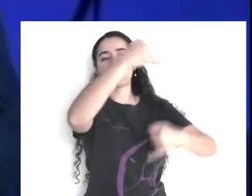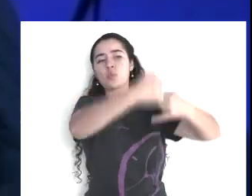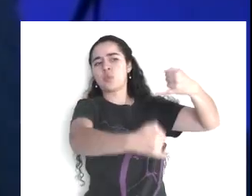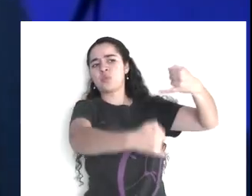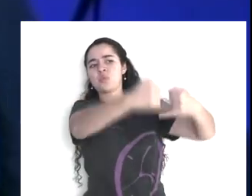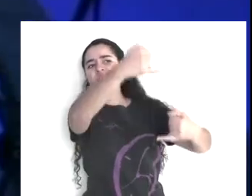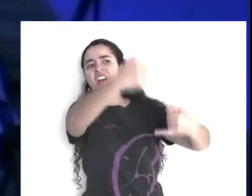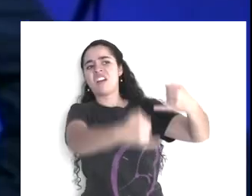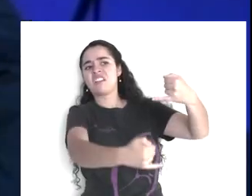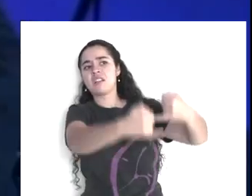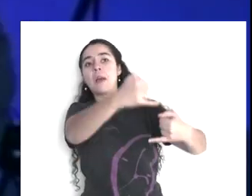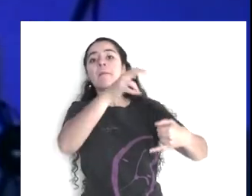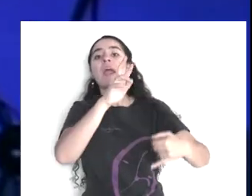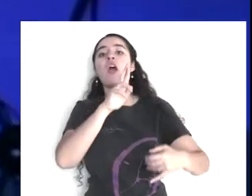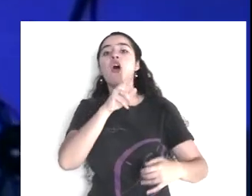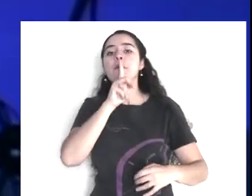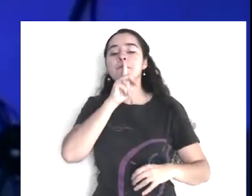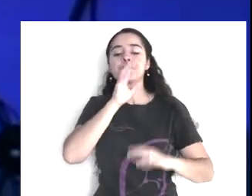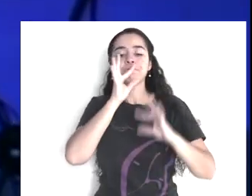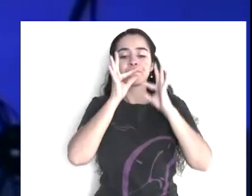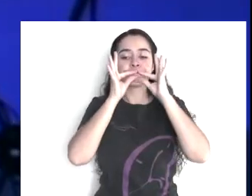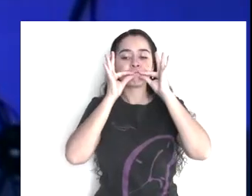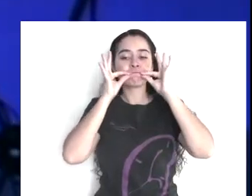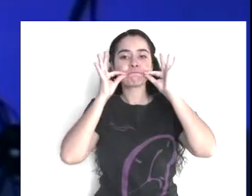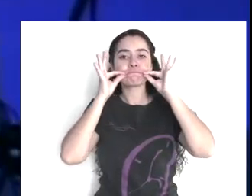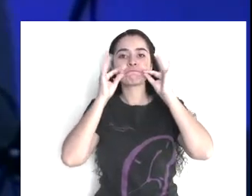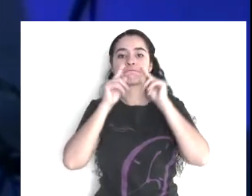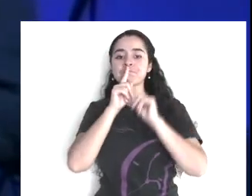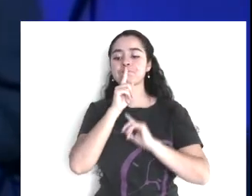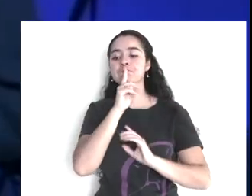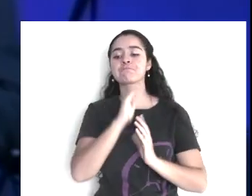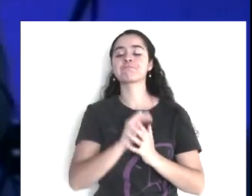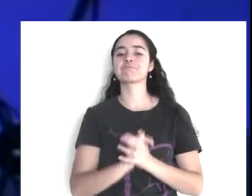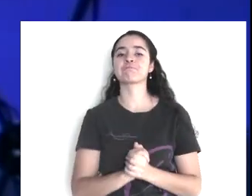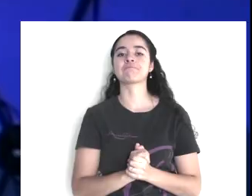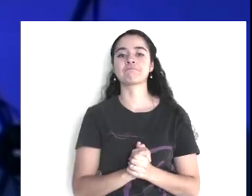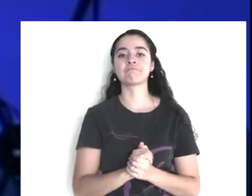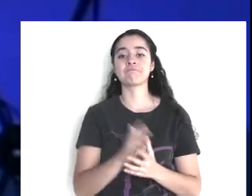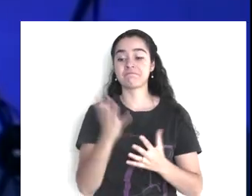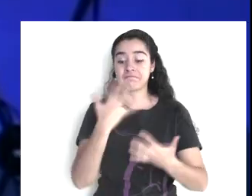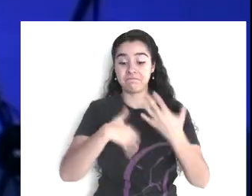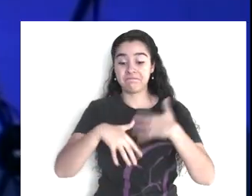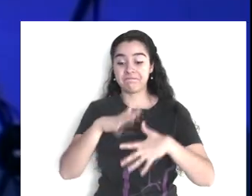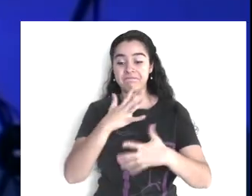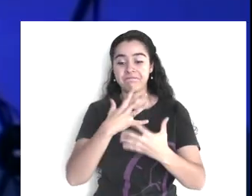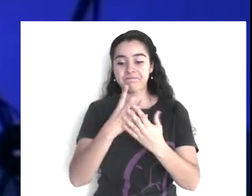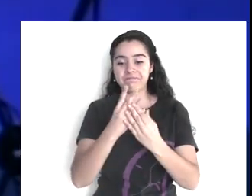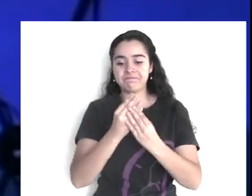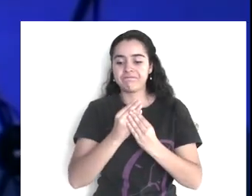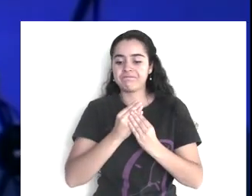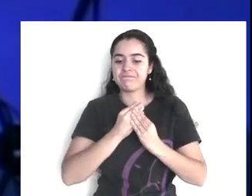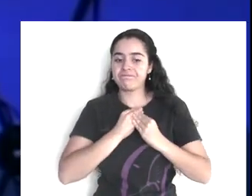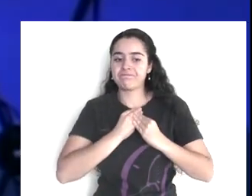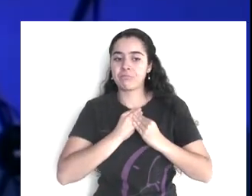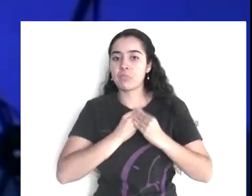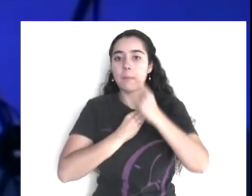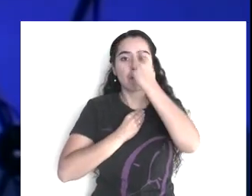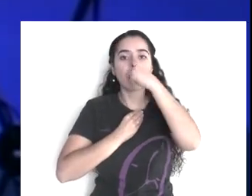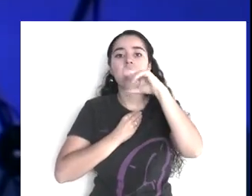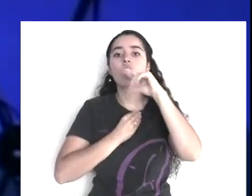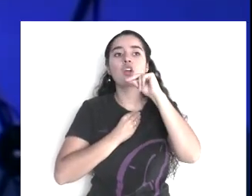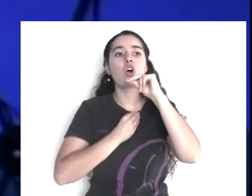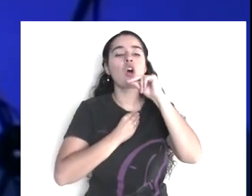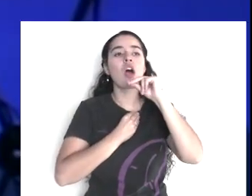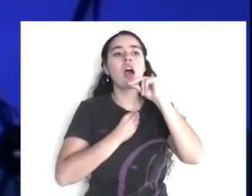mejor guardar la boca, este es otro pecado en el que sin duda hermanos, todos, absolutamente todos,